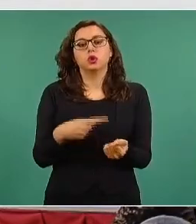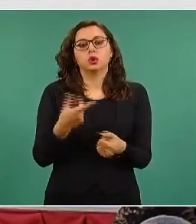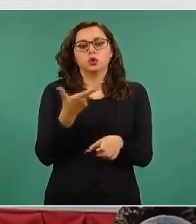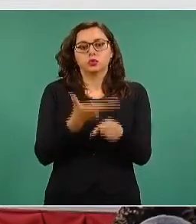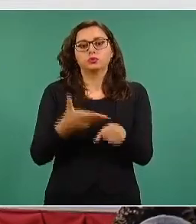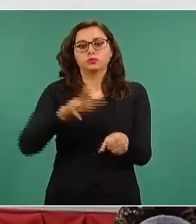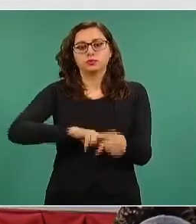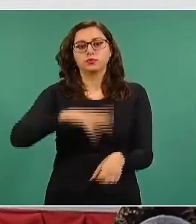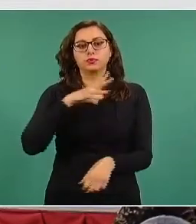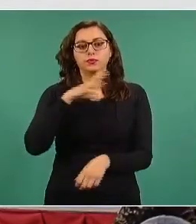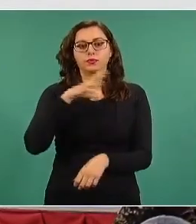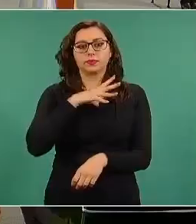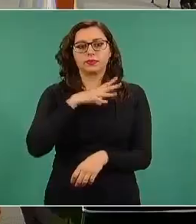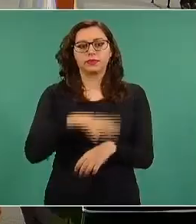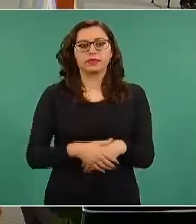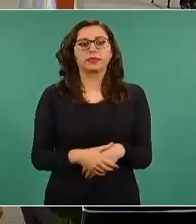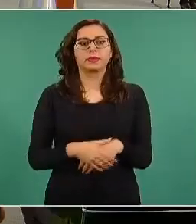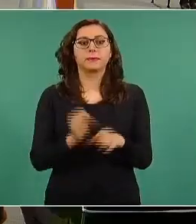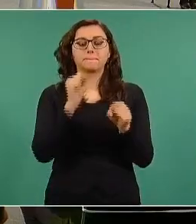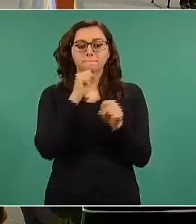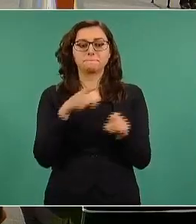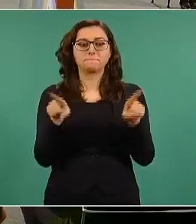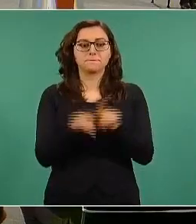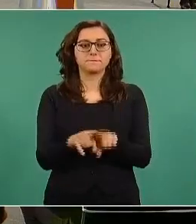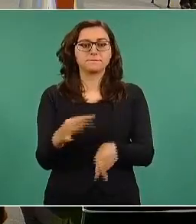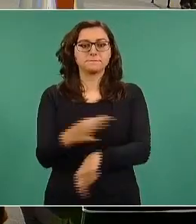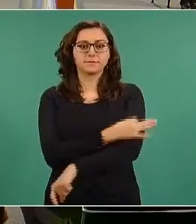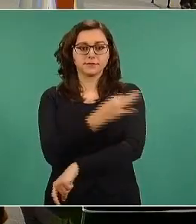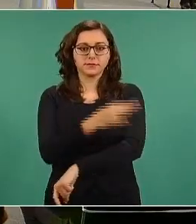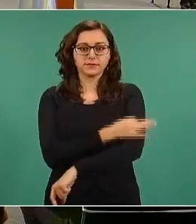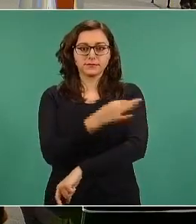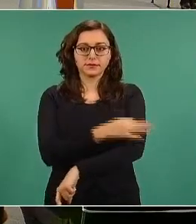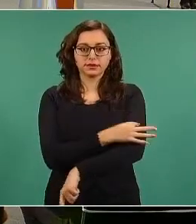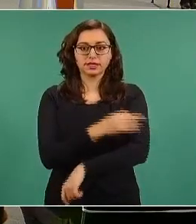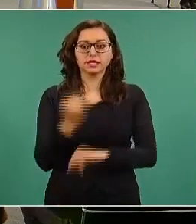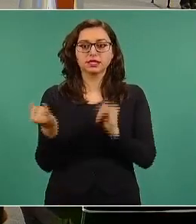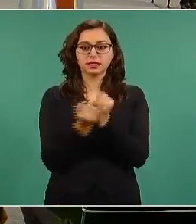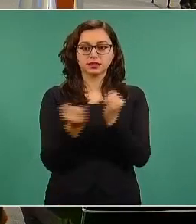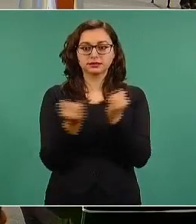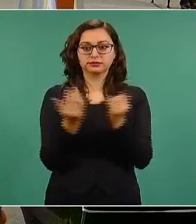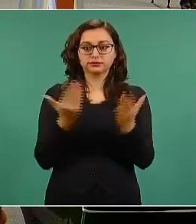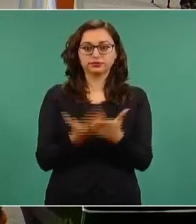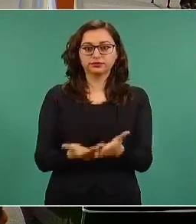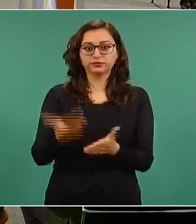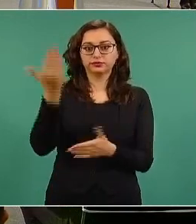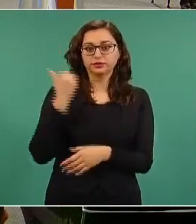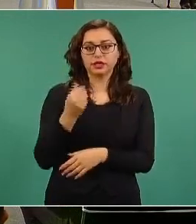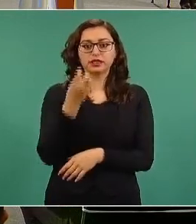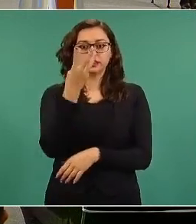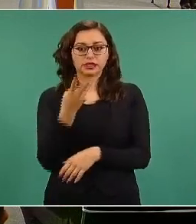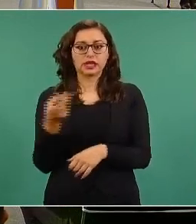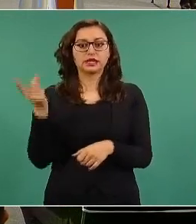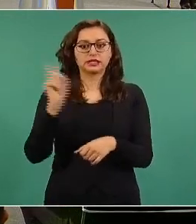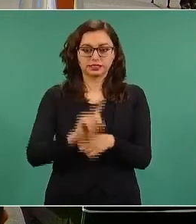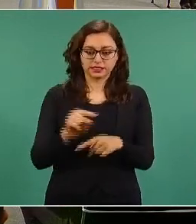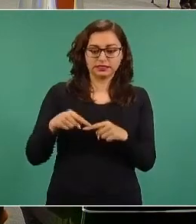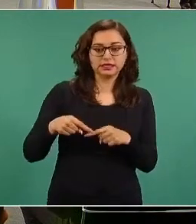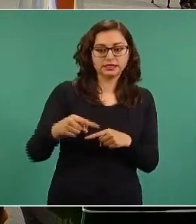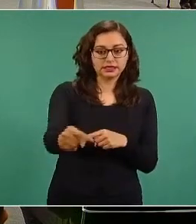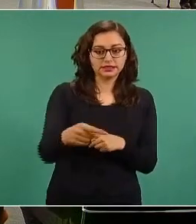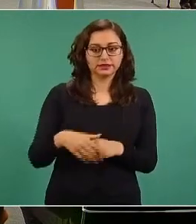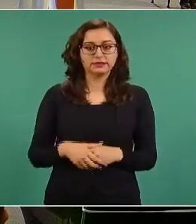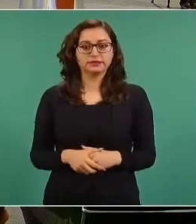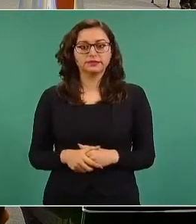considerado para la aplicación de estas vacunas, al igual que la anterior, tres días. Adelante, por favor.